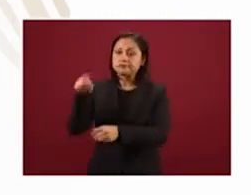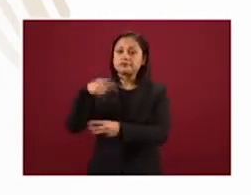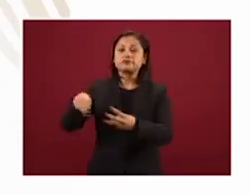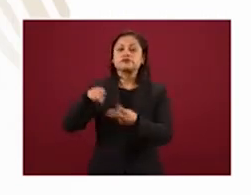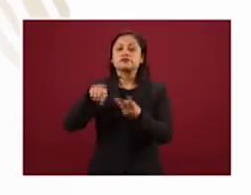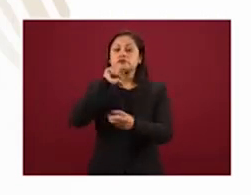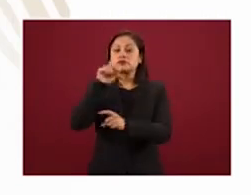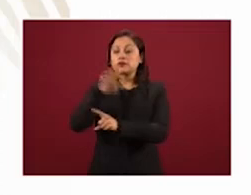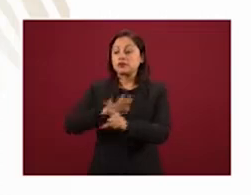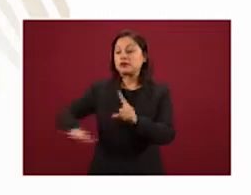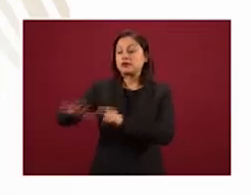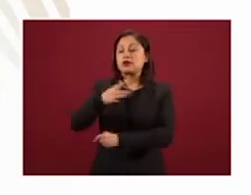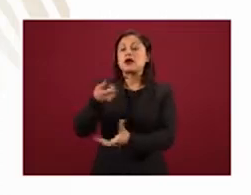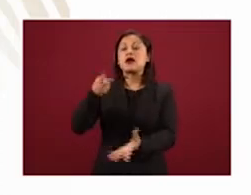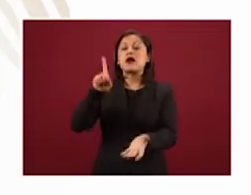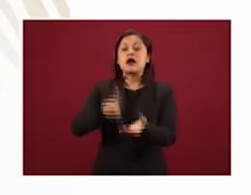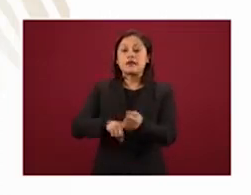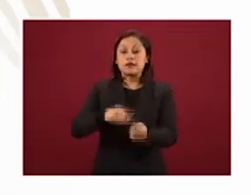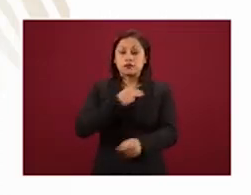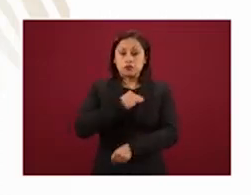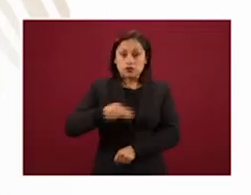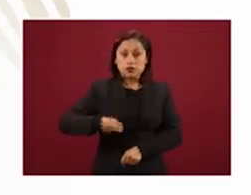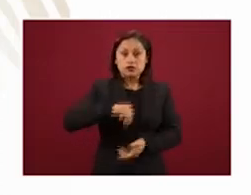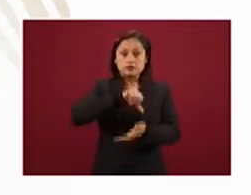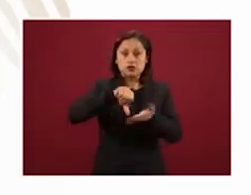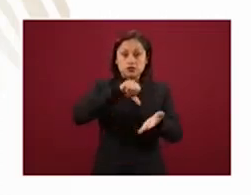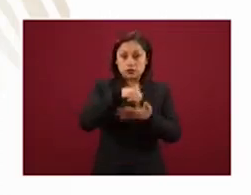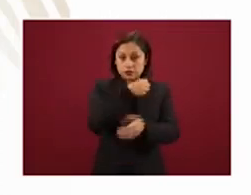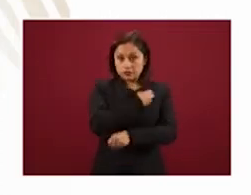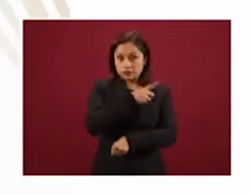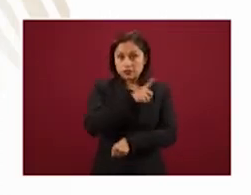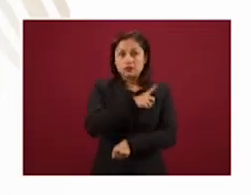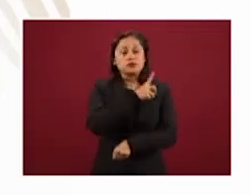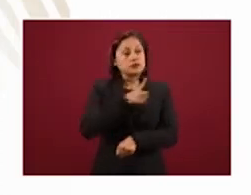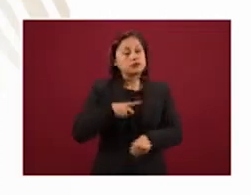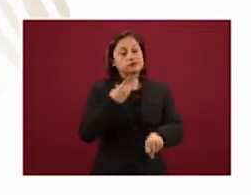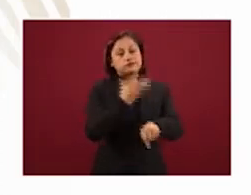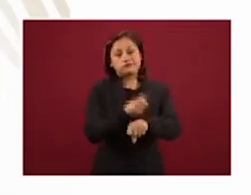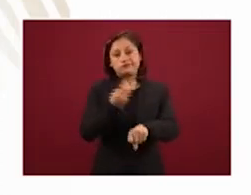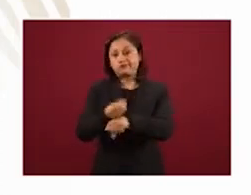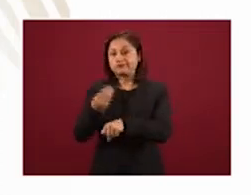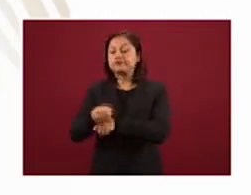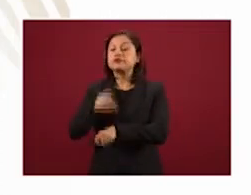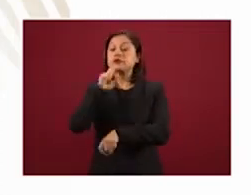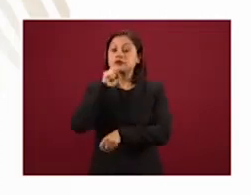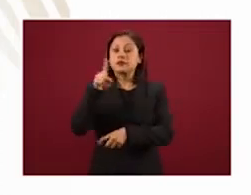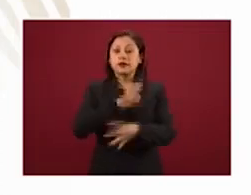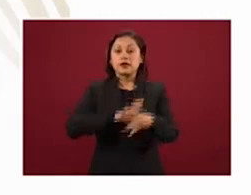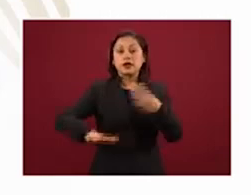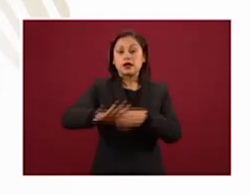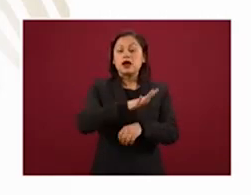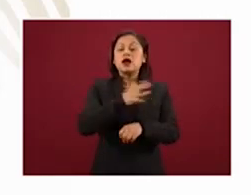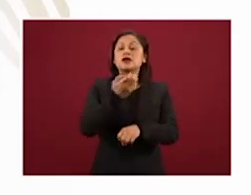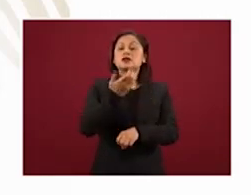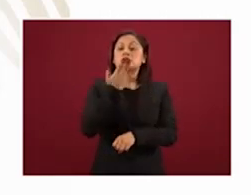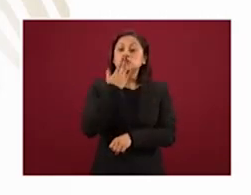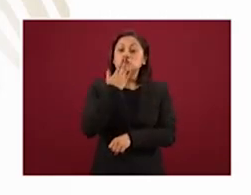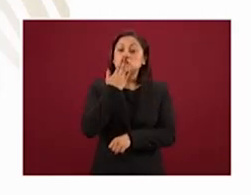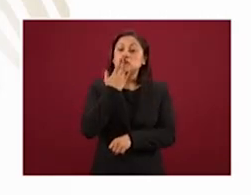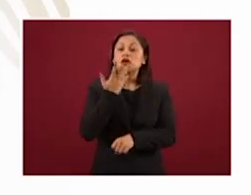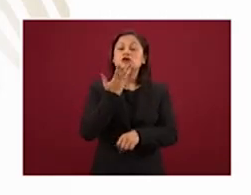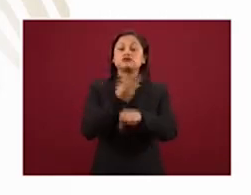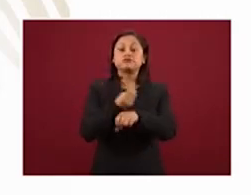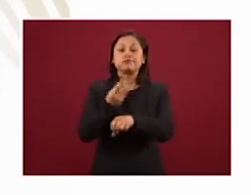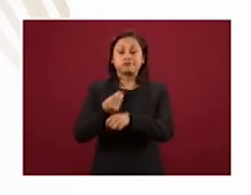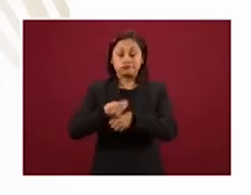de la salud, las clínicas de los municipios, seguridad en todo el estado, también requieren un manejo adecuado en el tratamiento de las